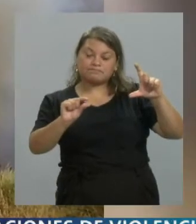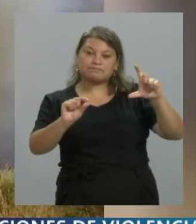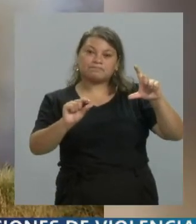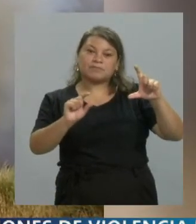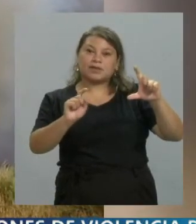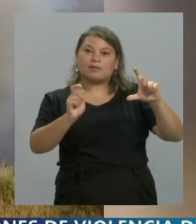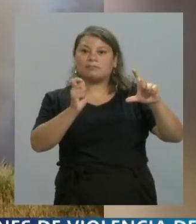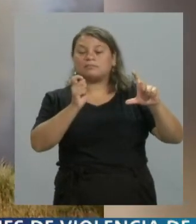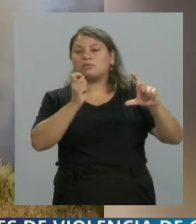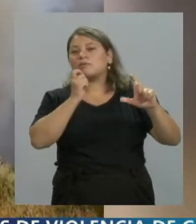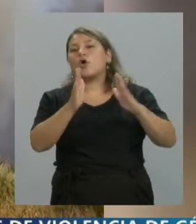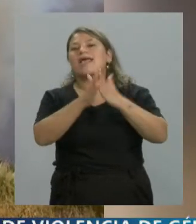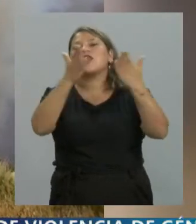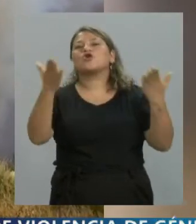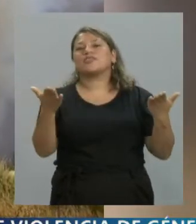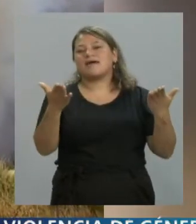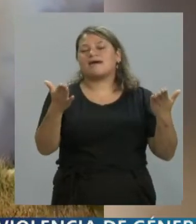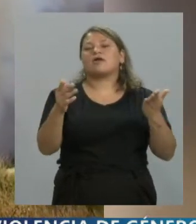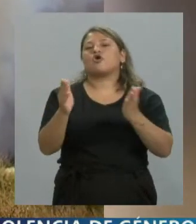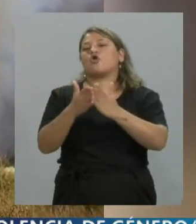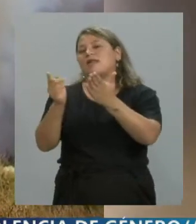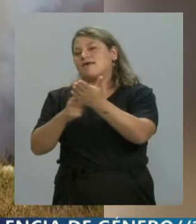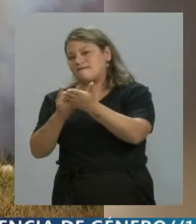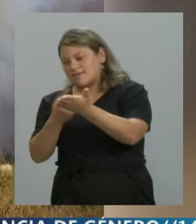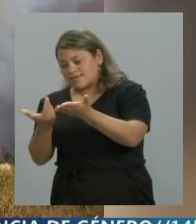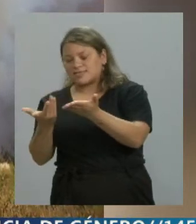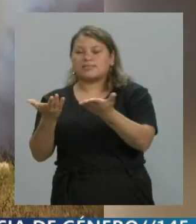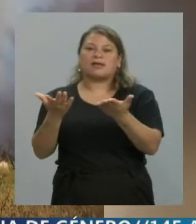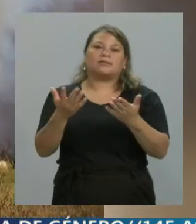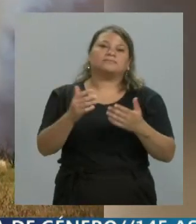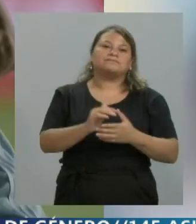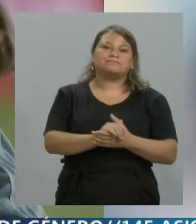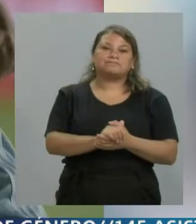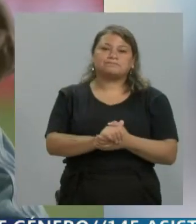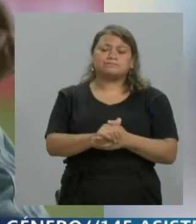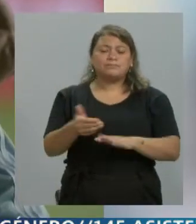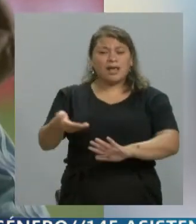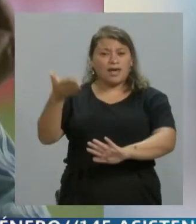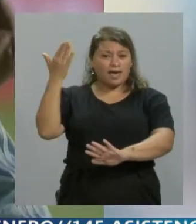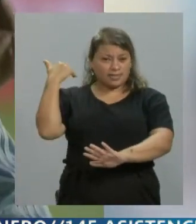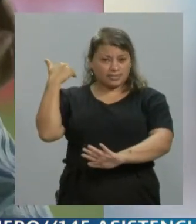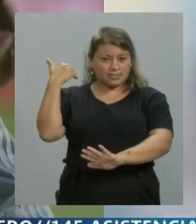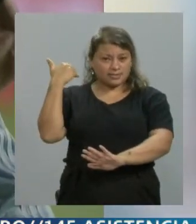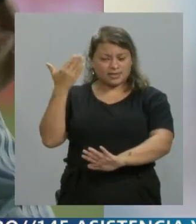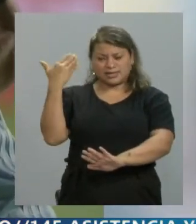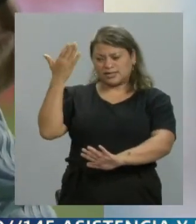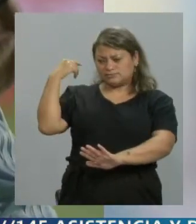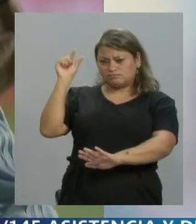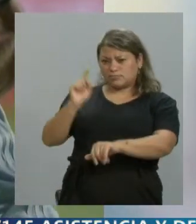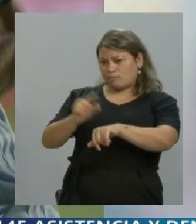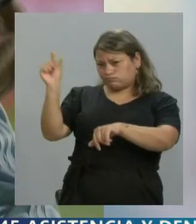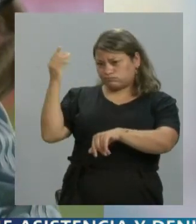impresos, ¿no? En medios digitales no hay epígrafe. Pero antes, hasta hace muy poco tiempo,